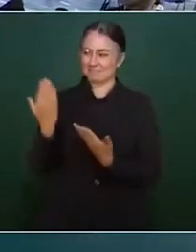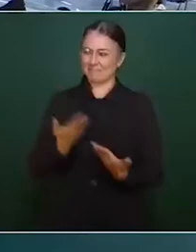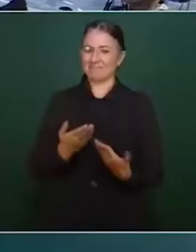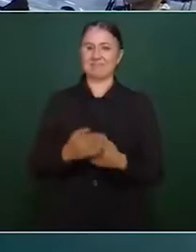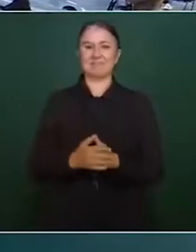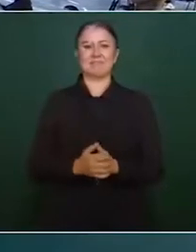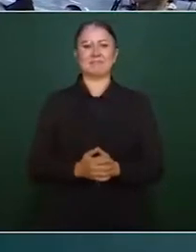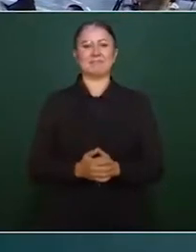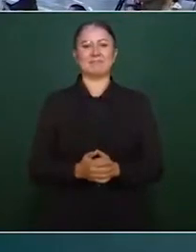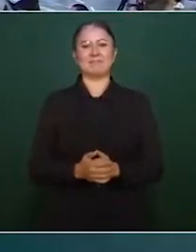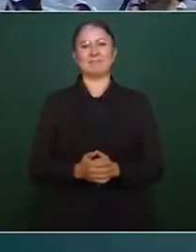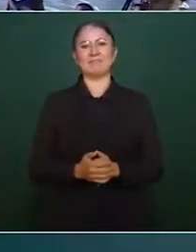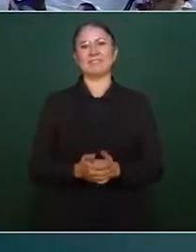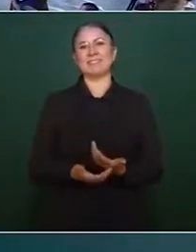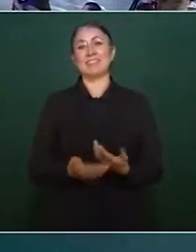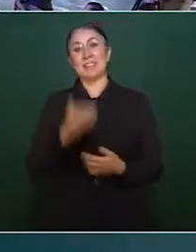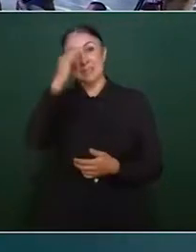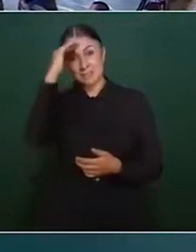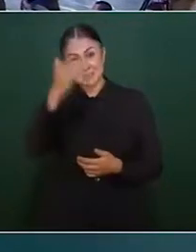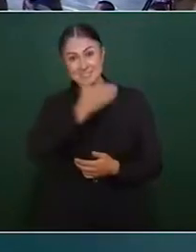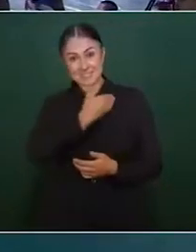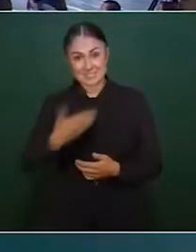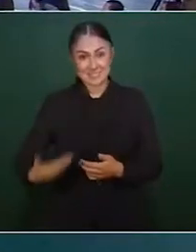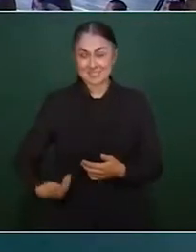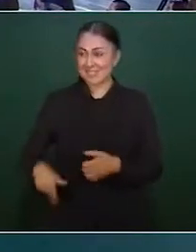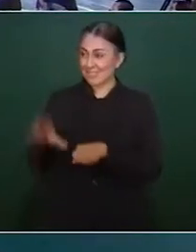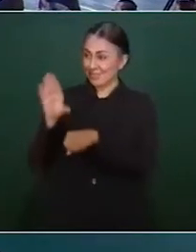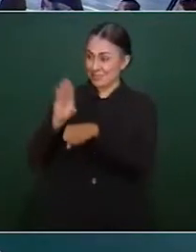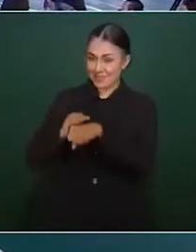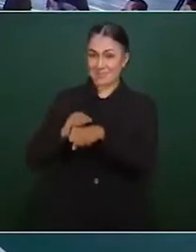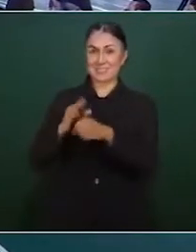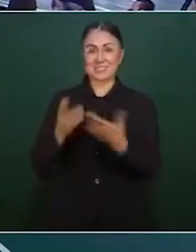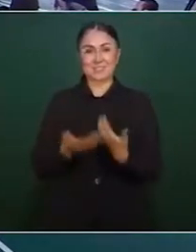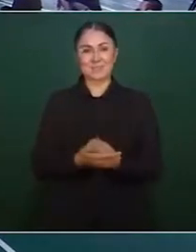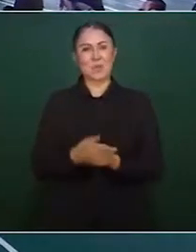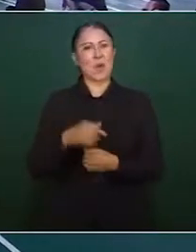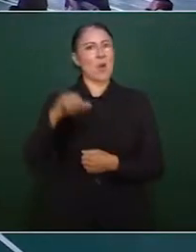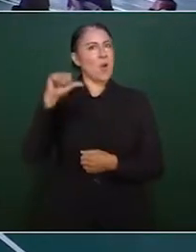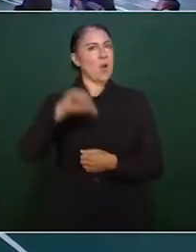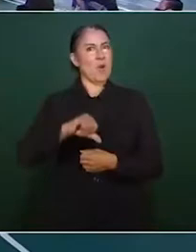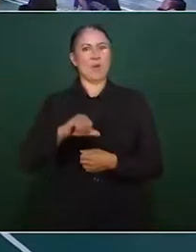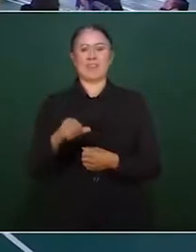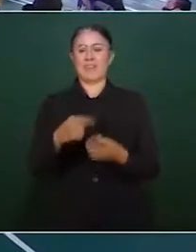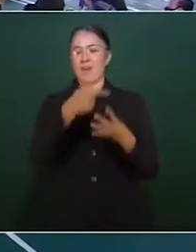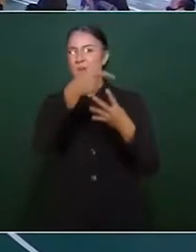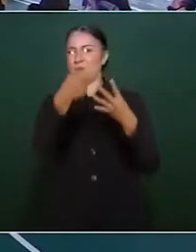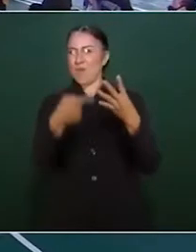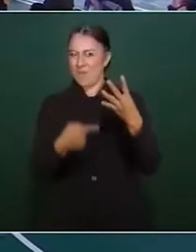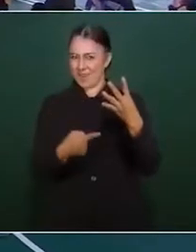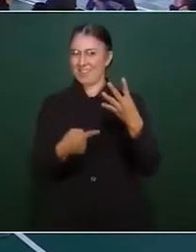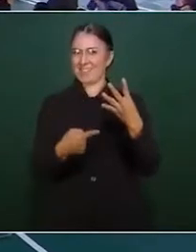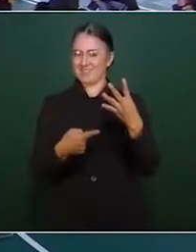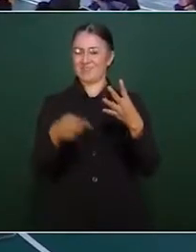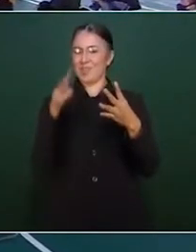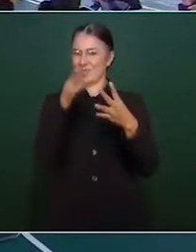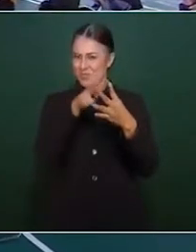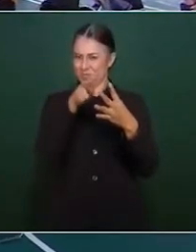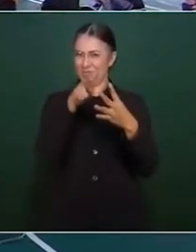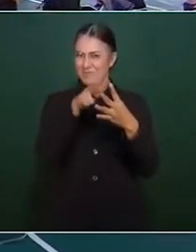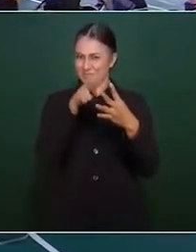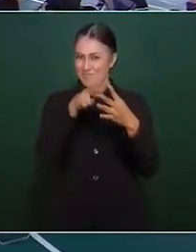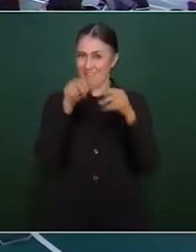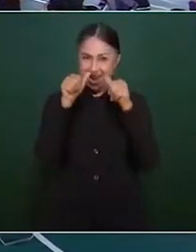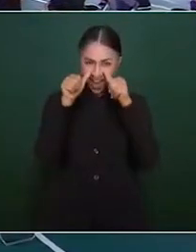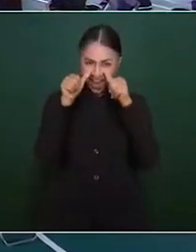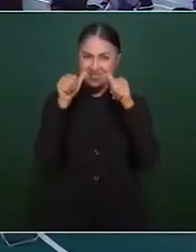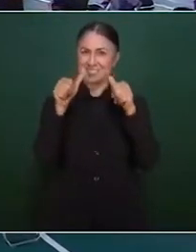Señor presidente, con su permiso. Las dos primeras, hoy traemos cuatro, pero las dos primeras queremos que pongan